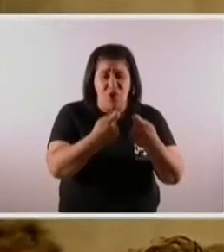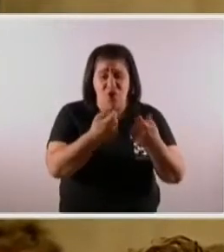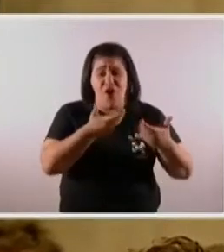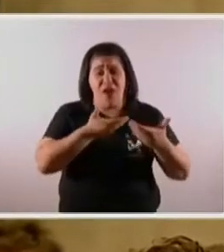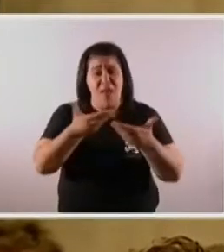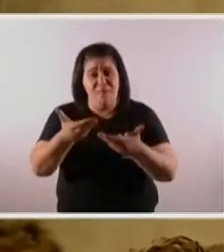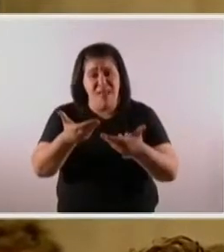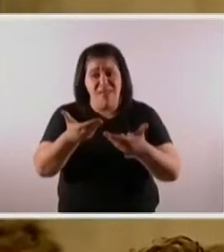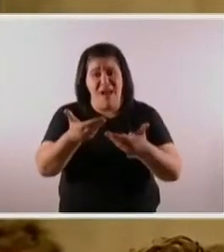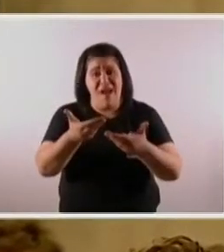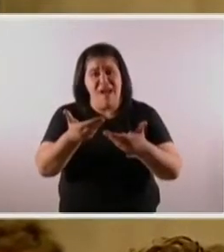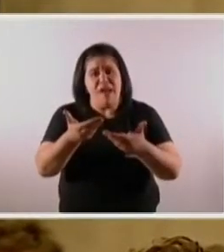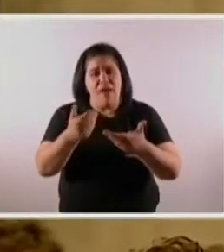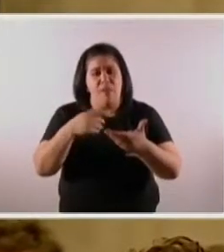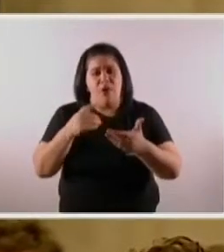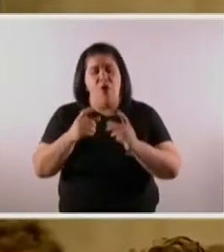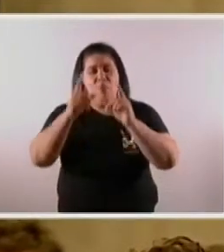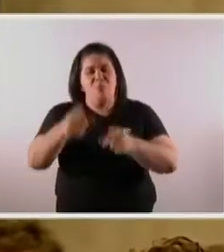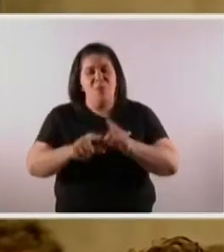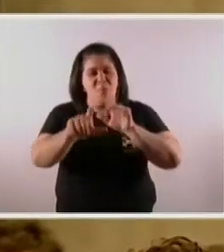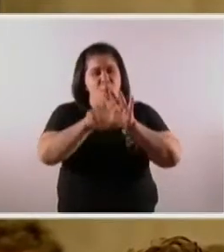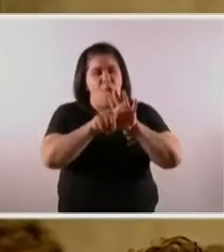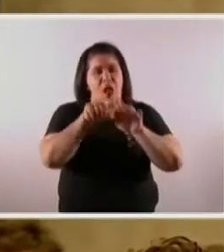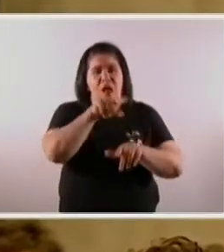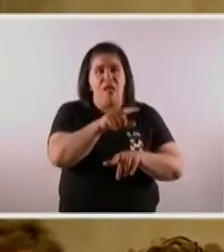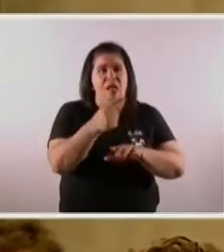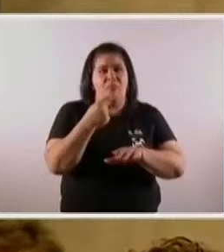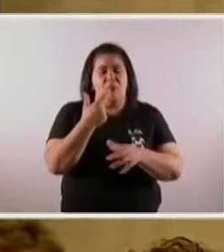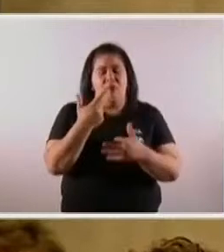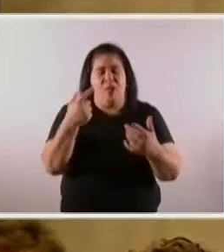pero mientras tanto siguen ejecutando la decisión que ya tomaron.